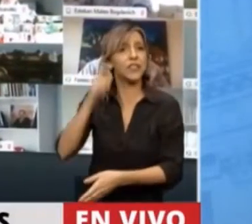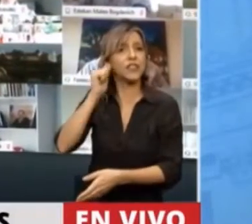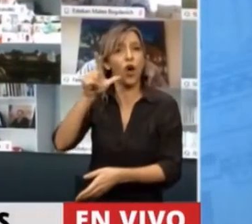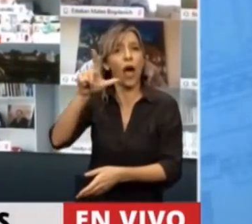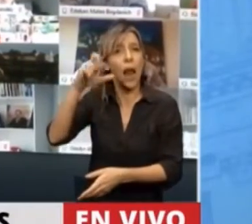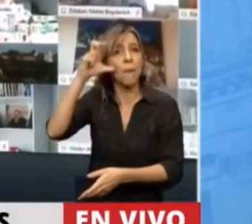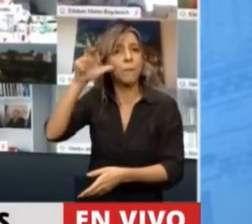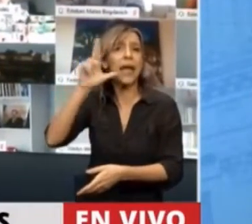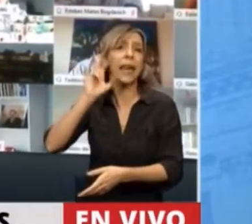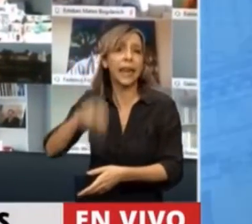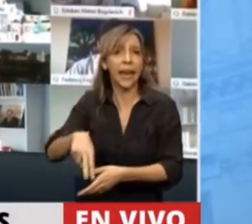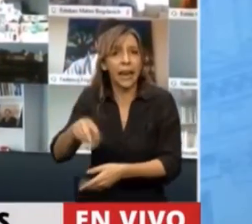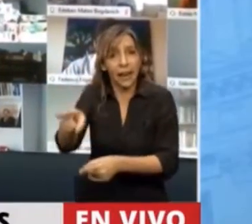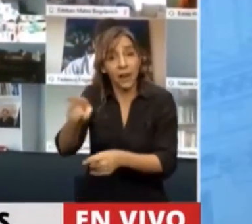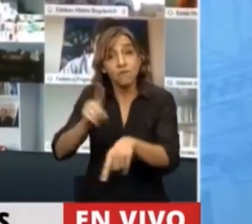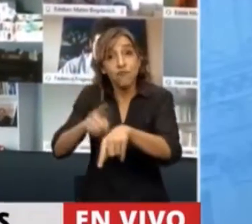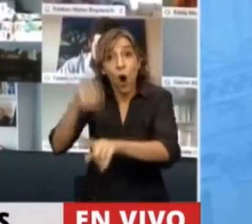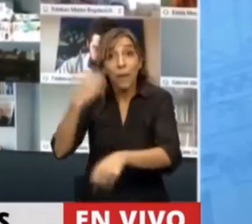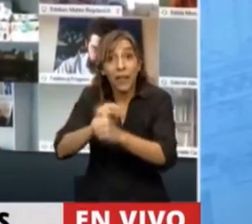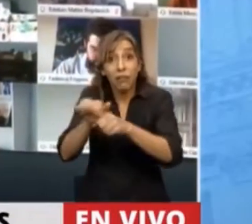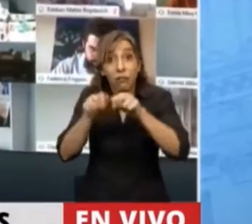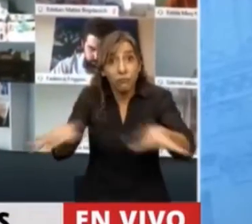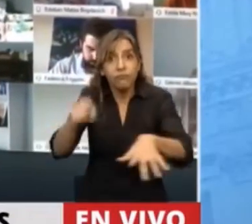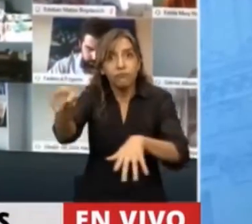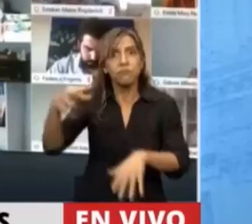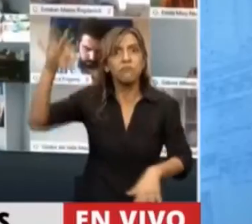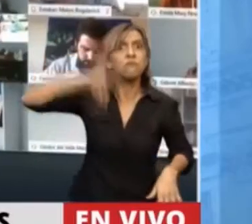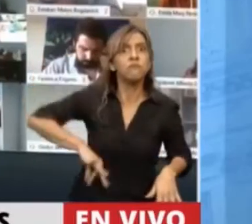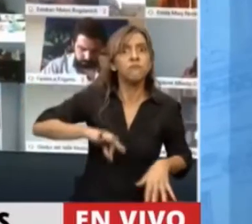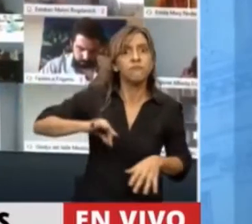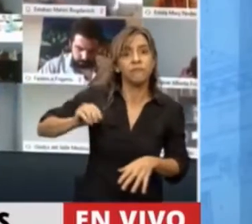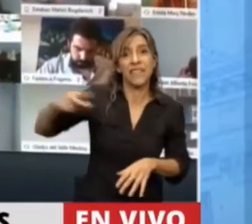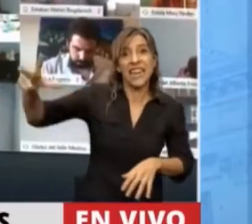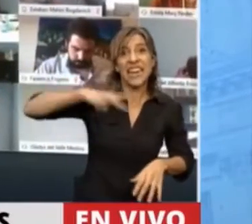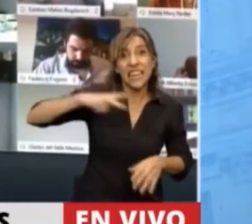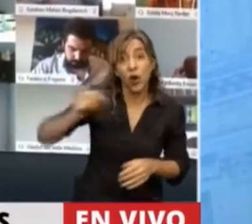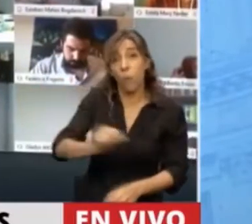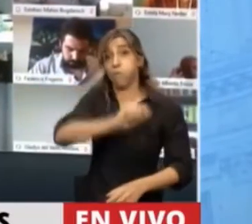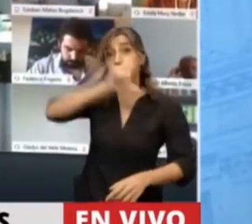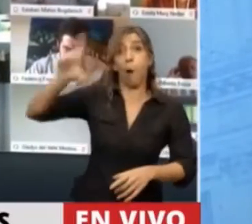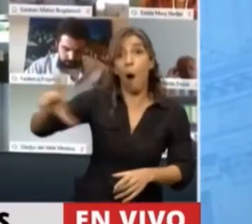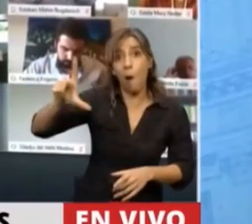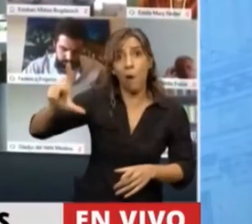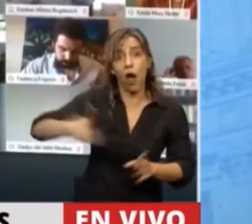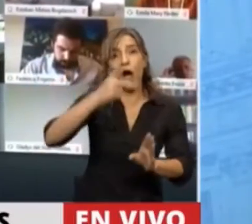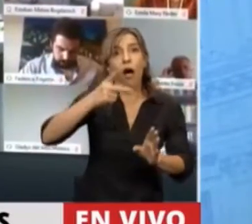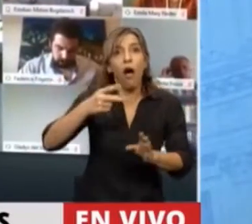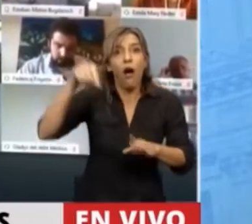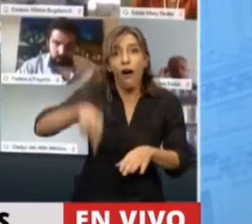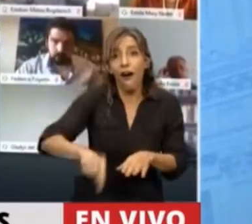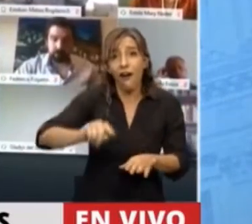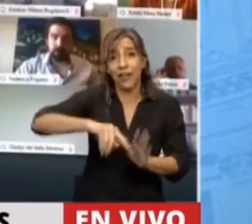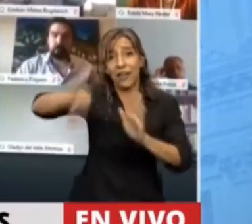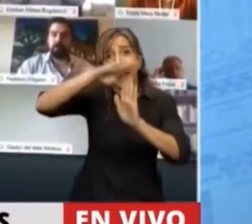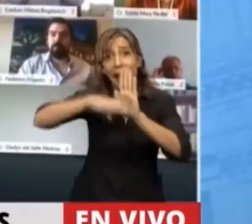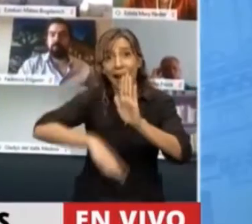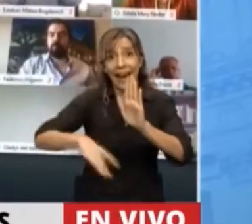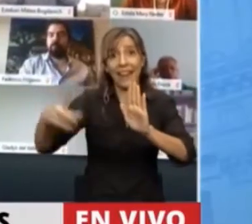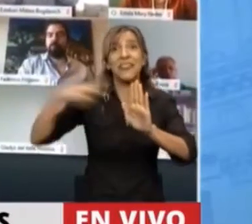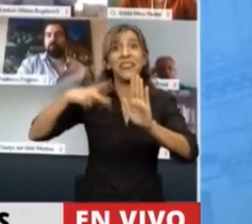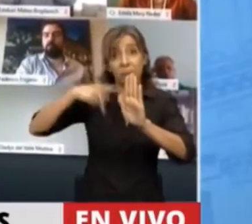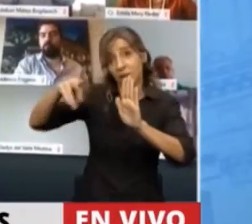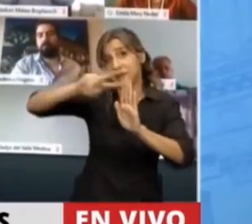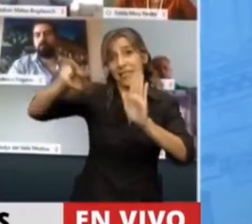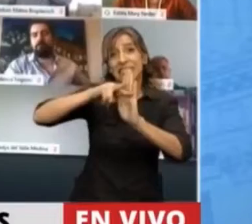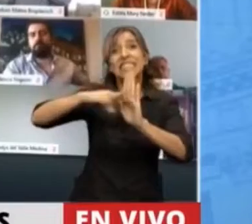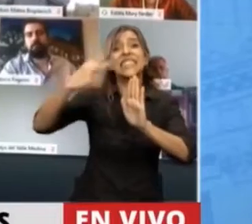pandemia vio cómo aumentó su fortuna. Hoy es el segundo millonario de la Argentina. Y además sus empresas se capitalizaron con todo